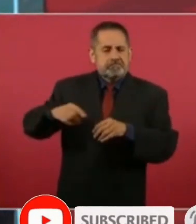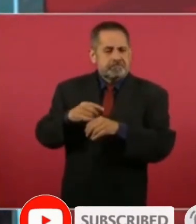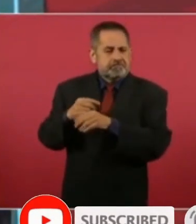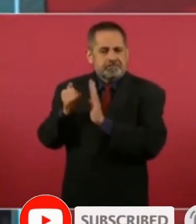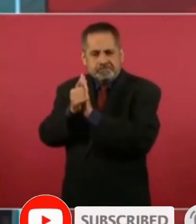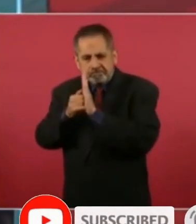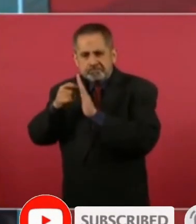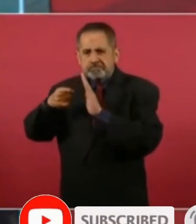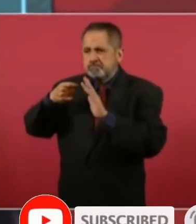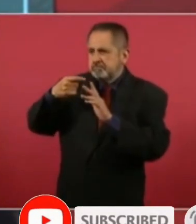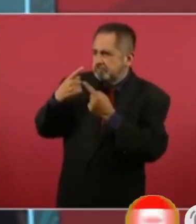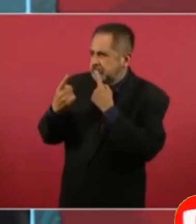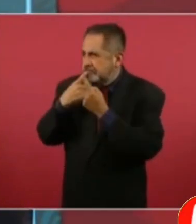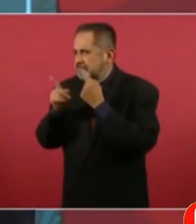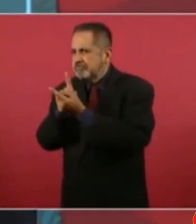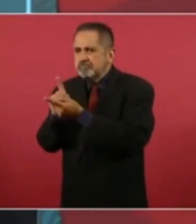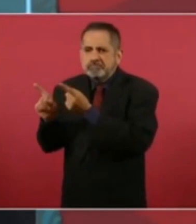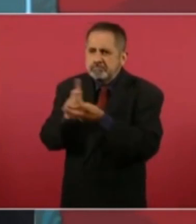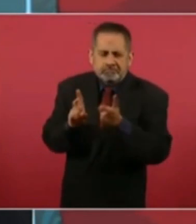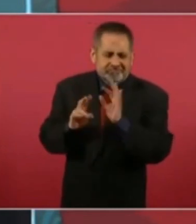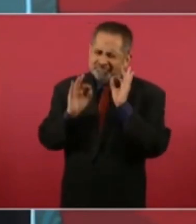de las entrevistas.